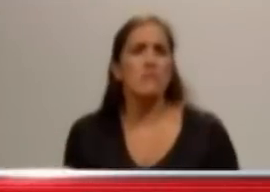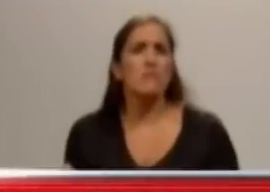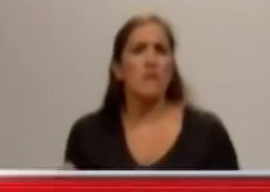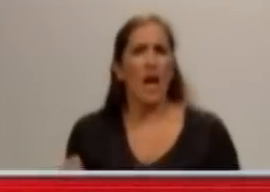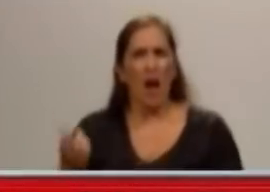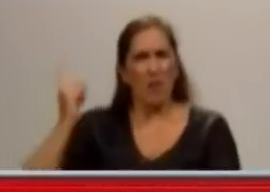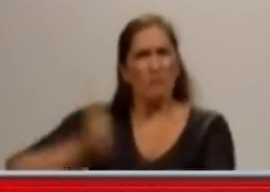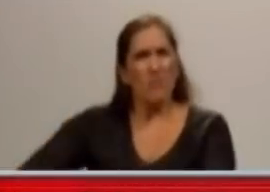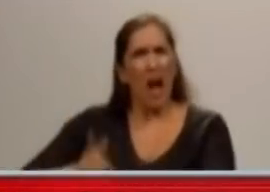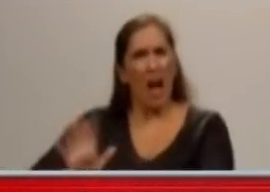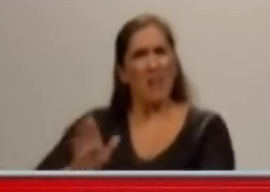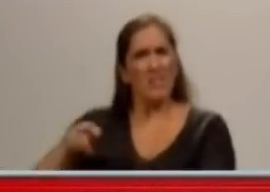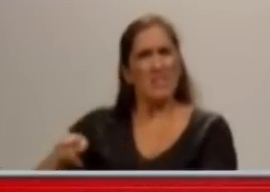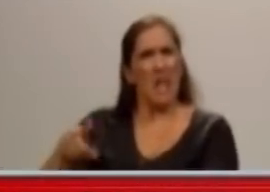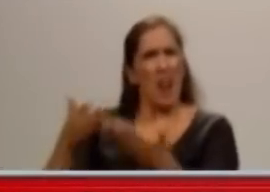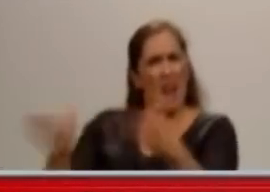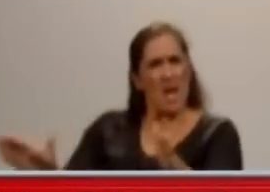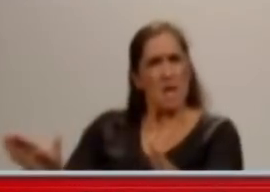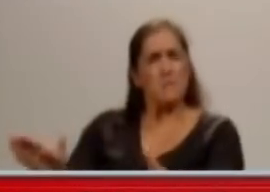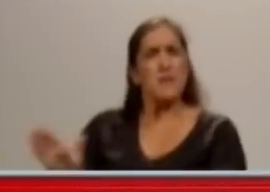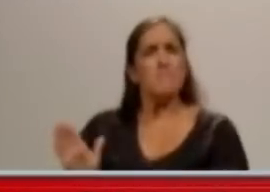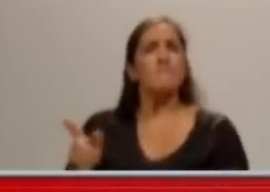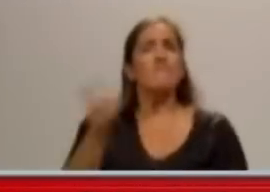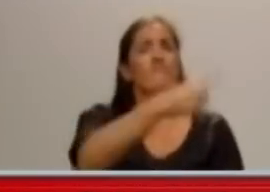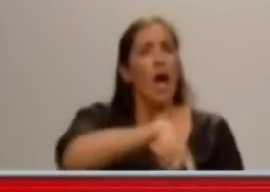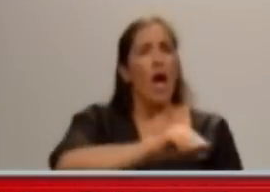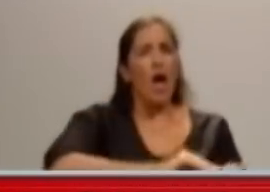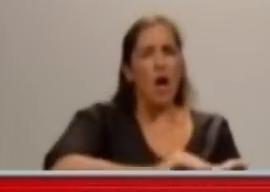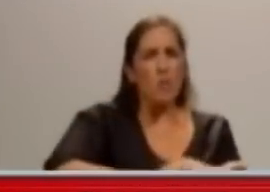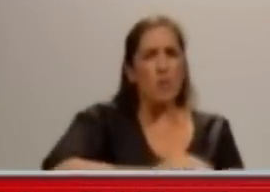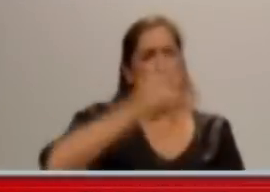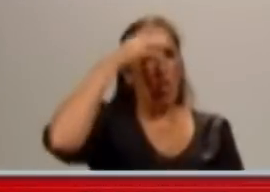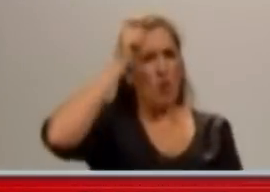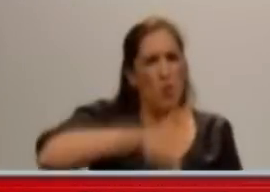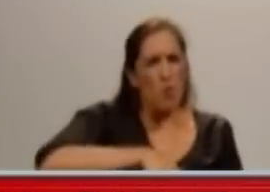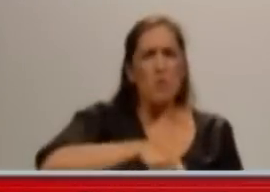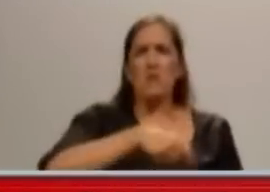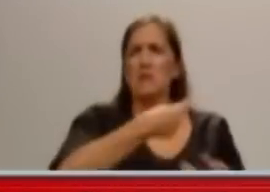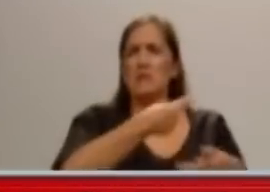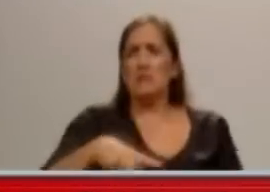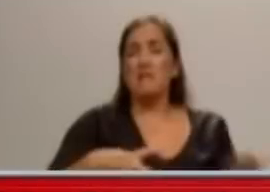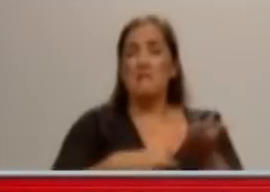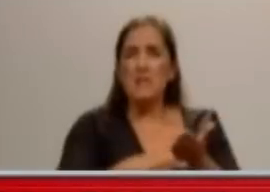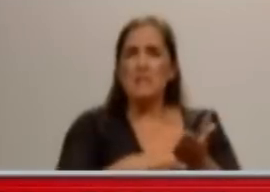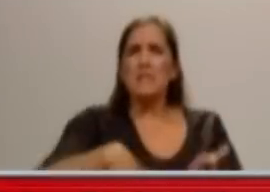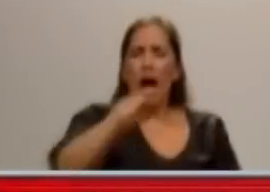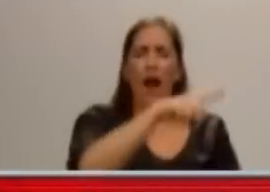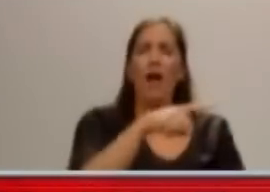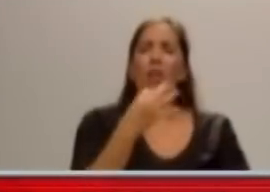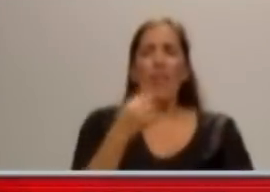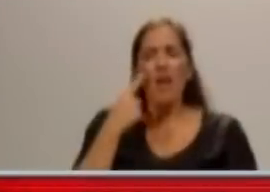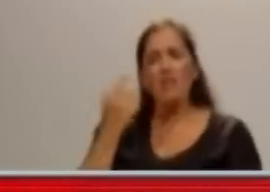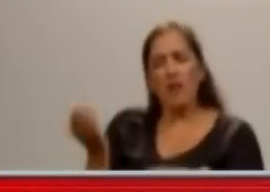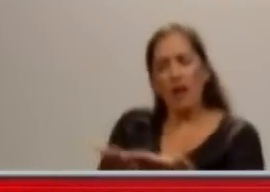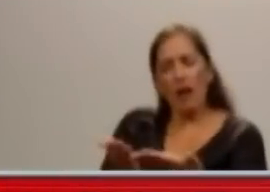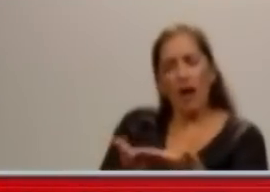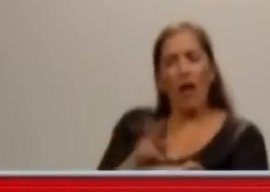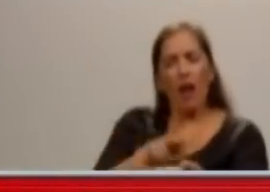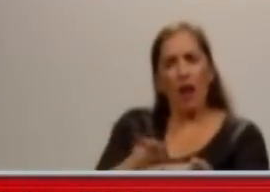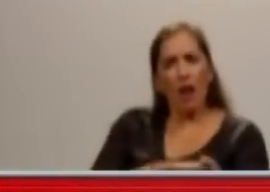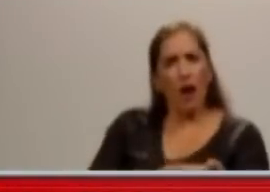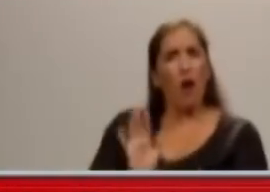Argentina con estos servicios de inteligencia que han sido utilizados para, digamos, extorsionar a otros. El kirchnerismo,